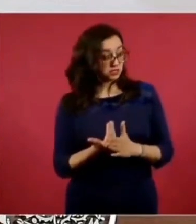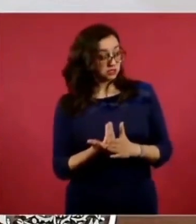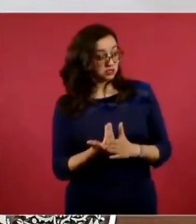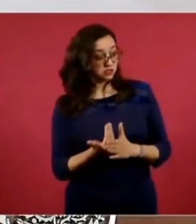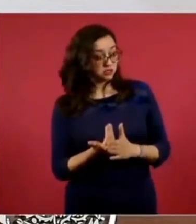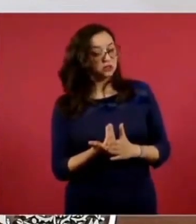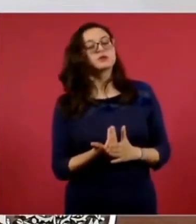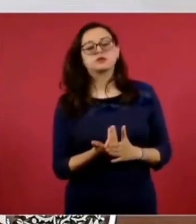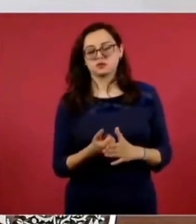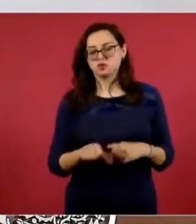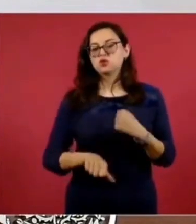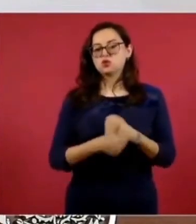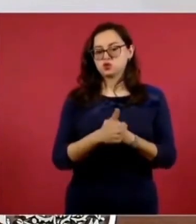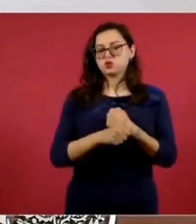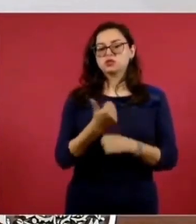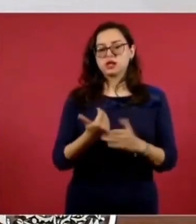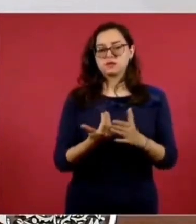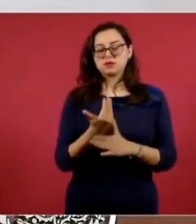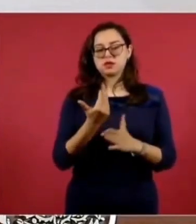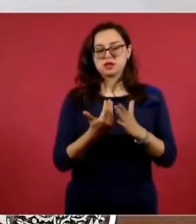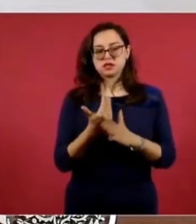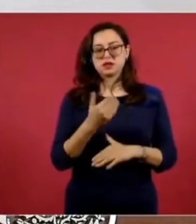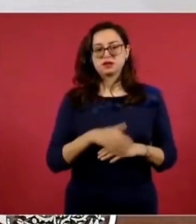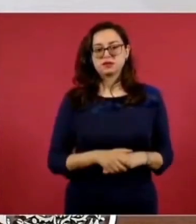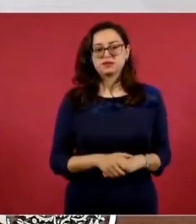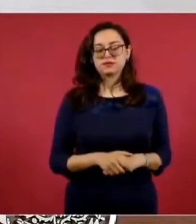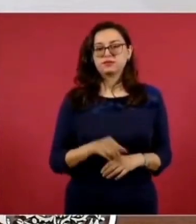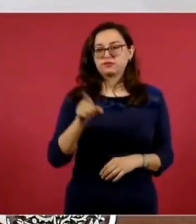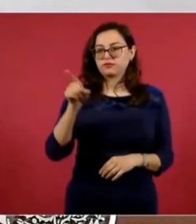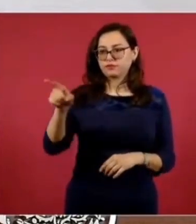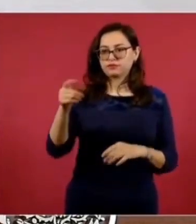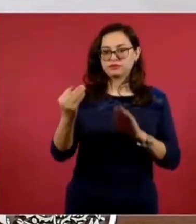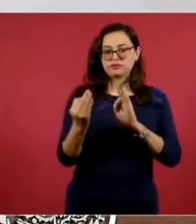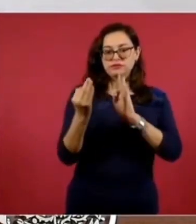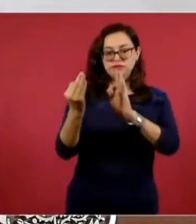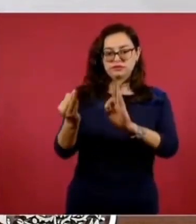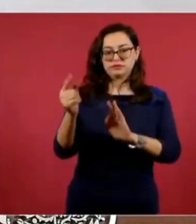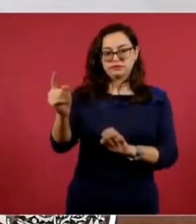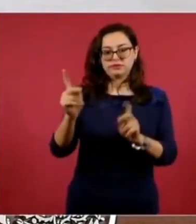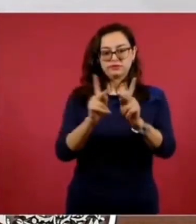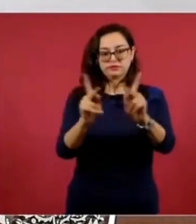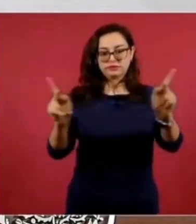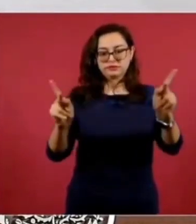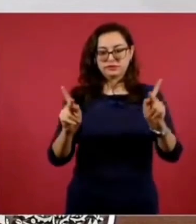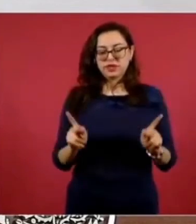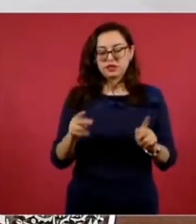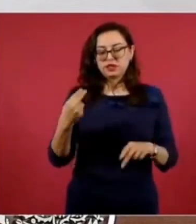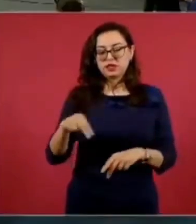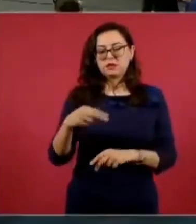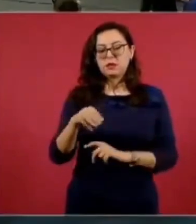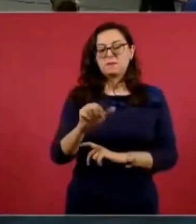en el patio Mariano,